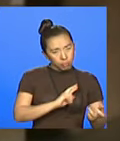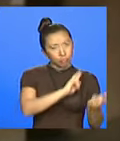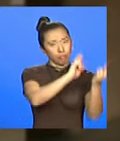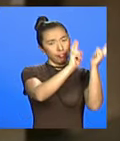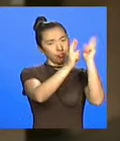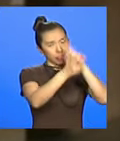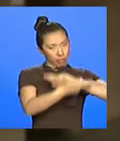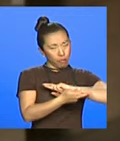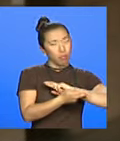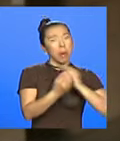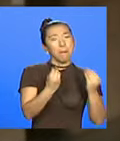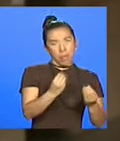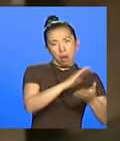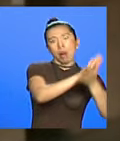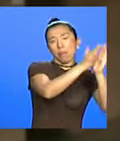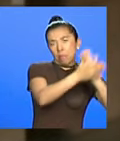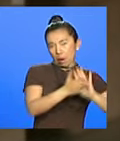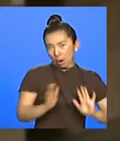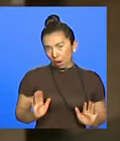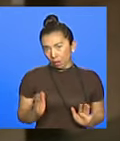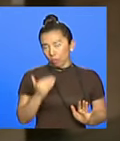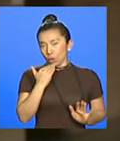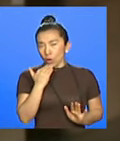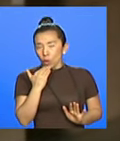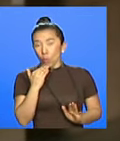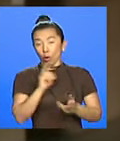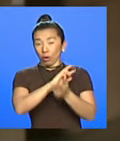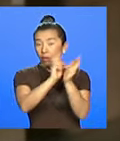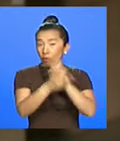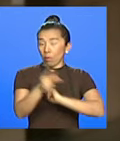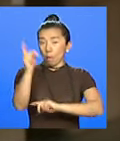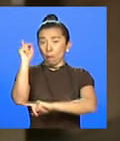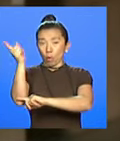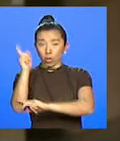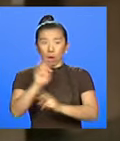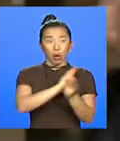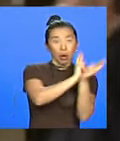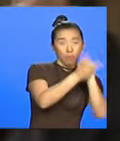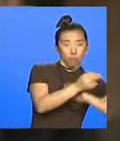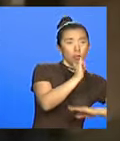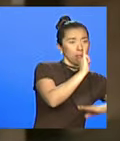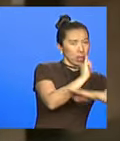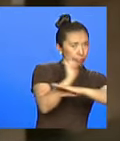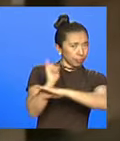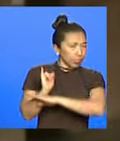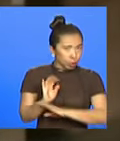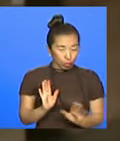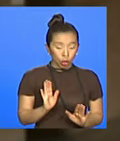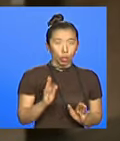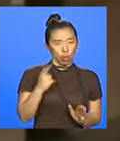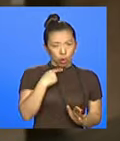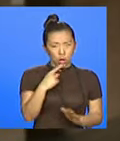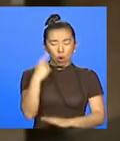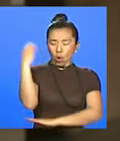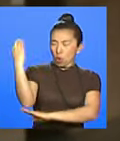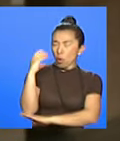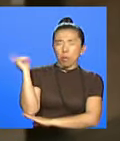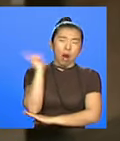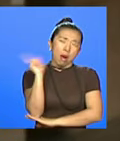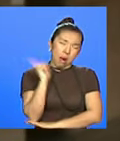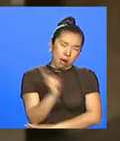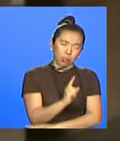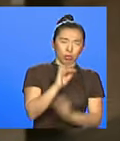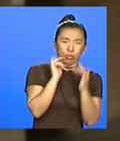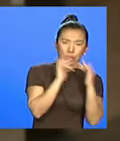requieren para construir la paz. Por ejemplo, las reformas políticas, las reformas institucionales. Yo insisto que este país ha sido mapeado por la guerra,